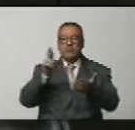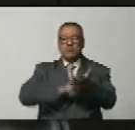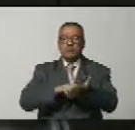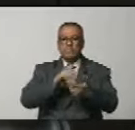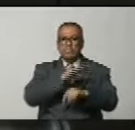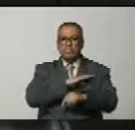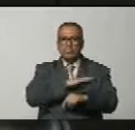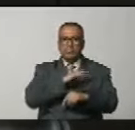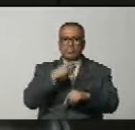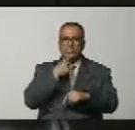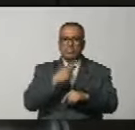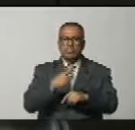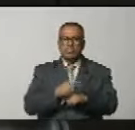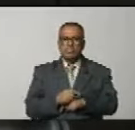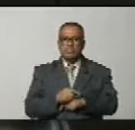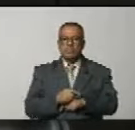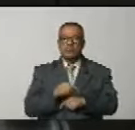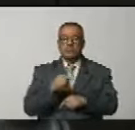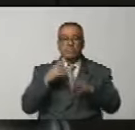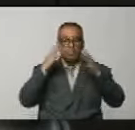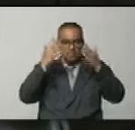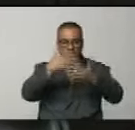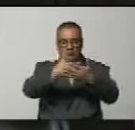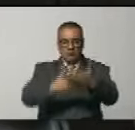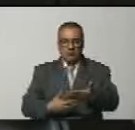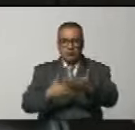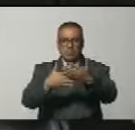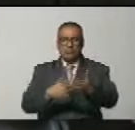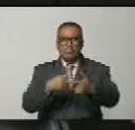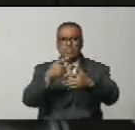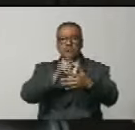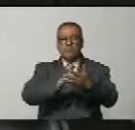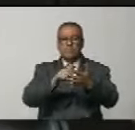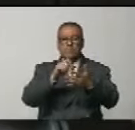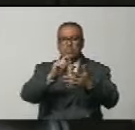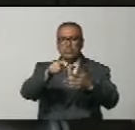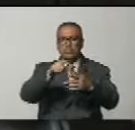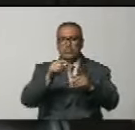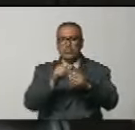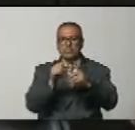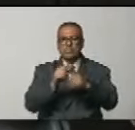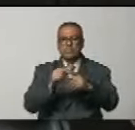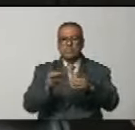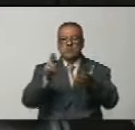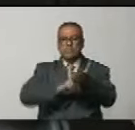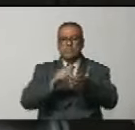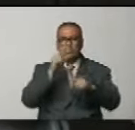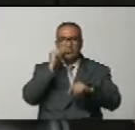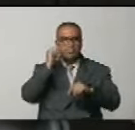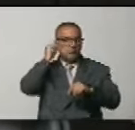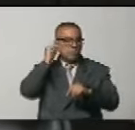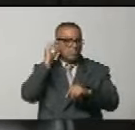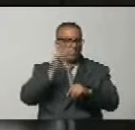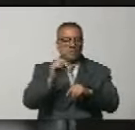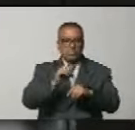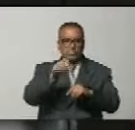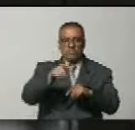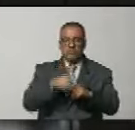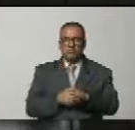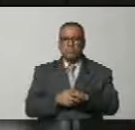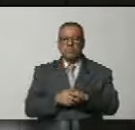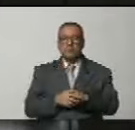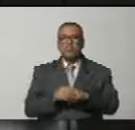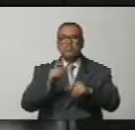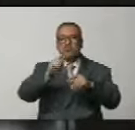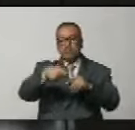mi propuesta que después de la palabra reelegido o reelegida o reelegido